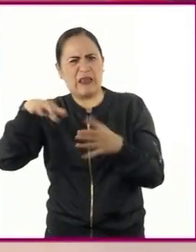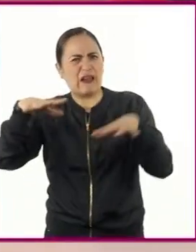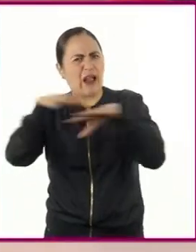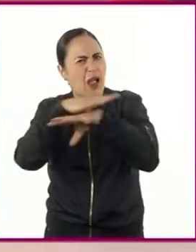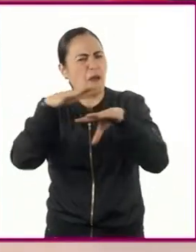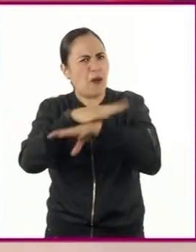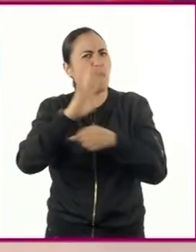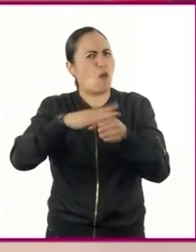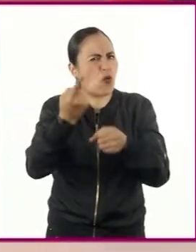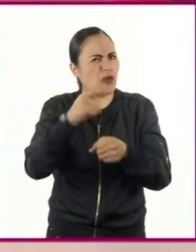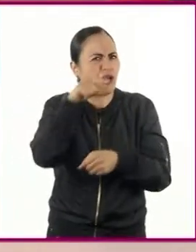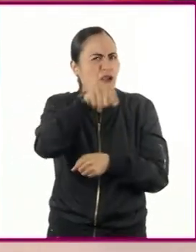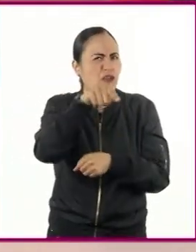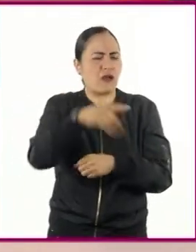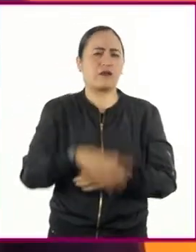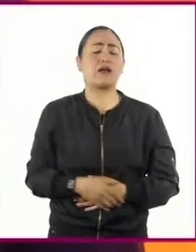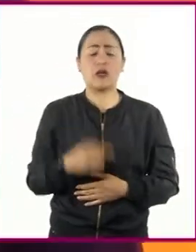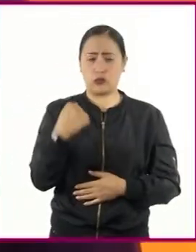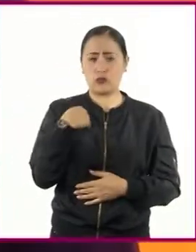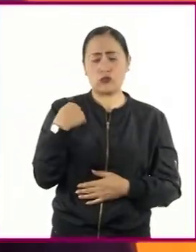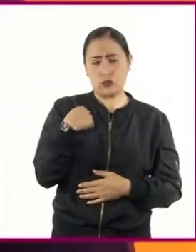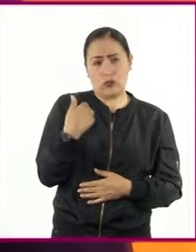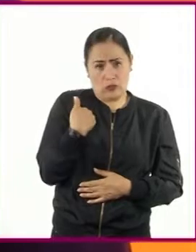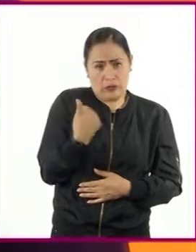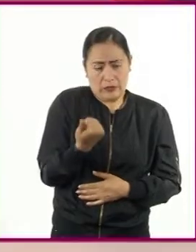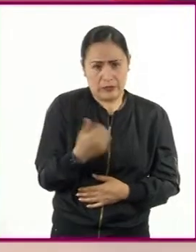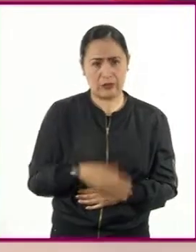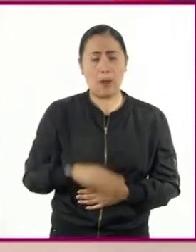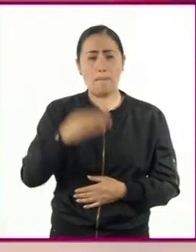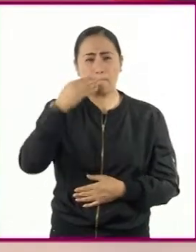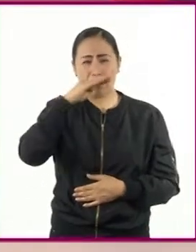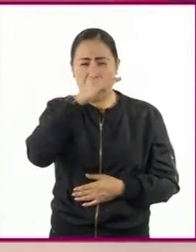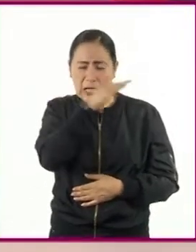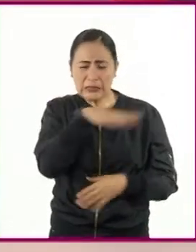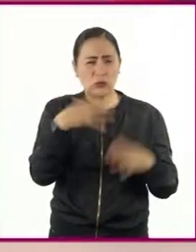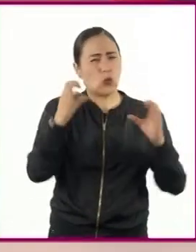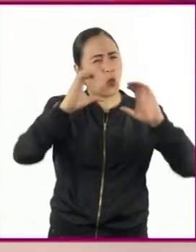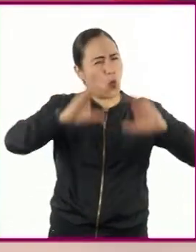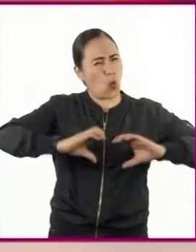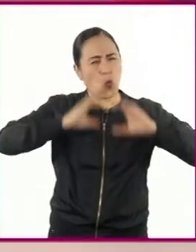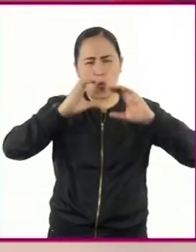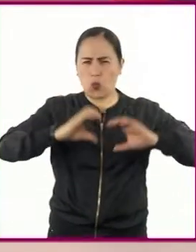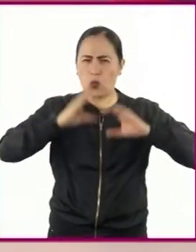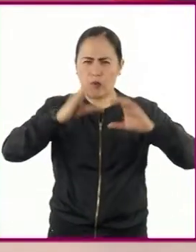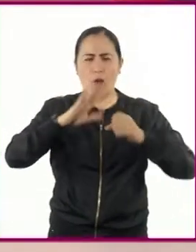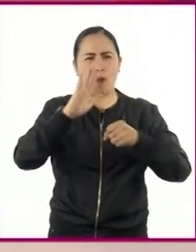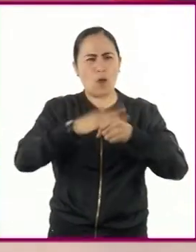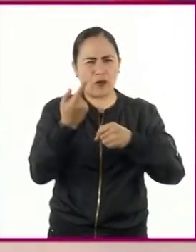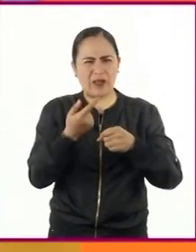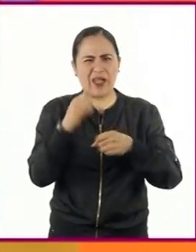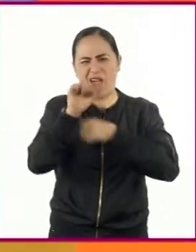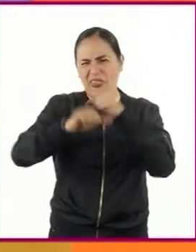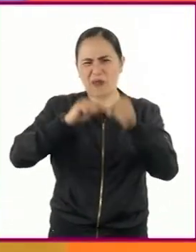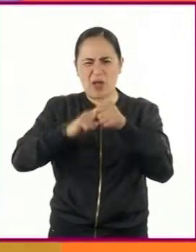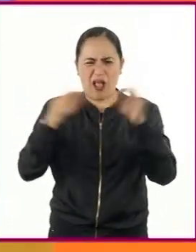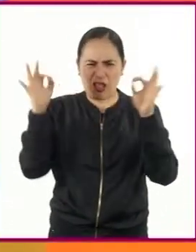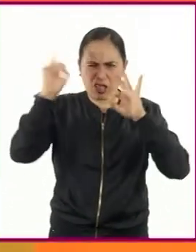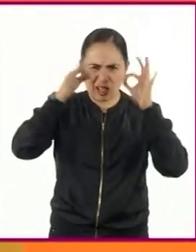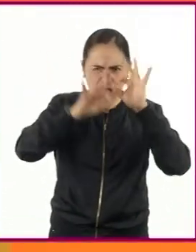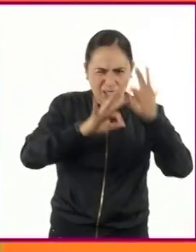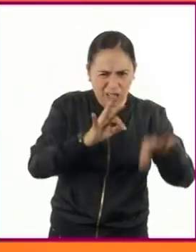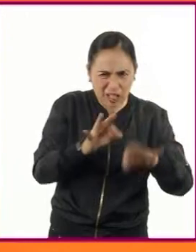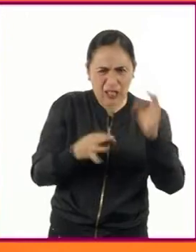entendido que el maíz es un producto muy delicado, ya que diversas plagas y herbicidas